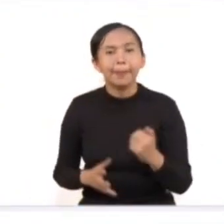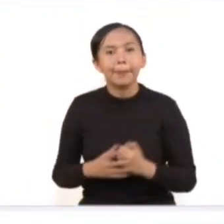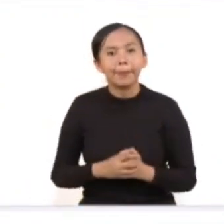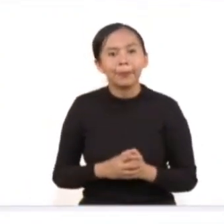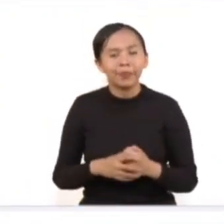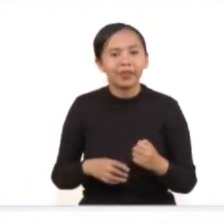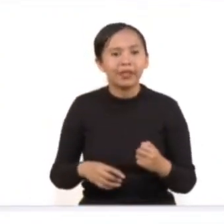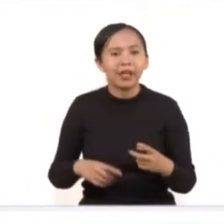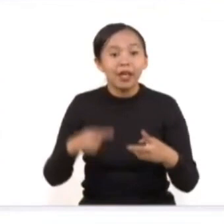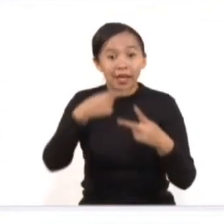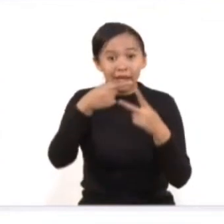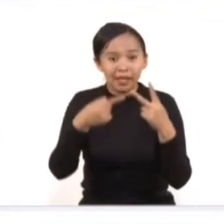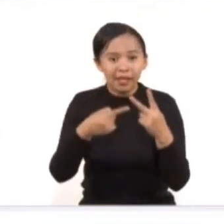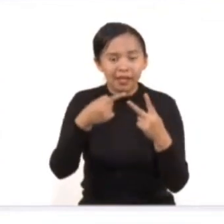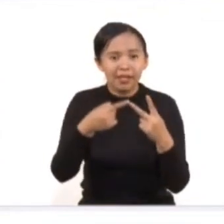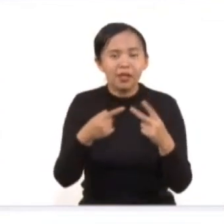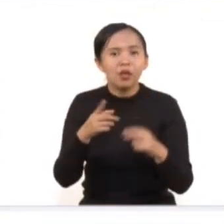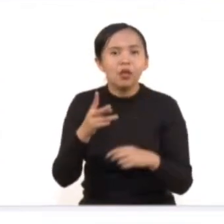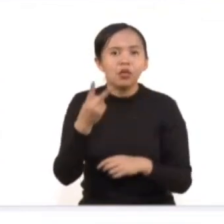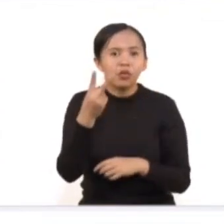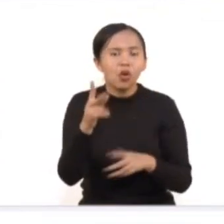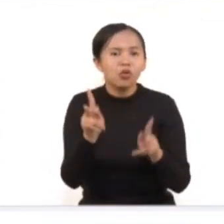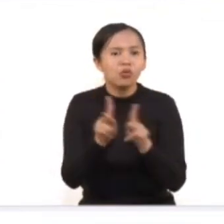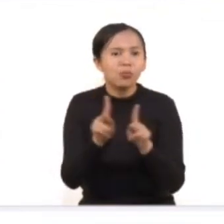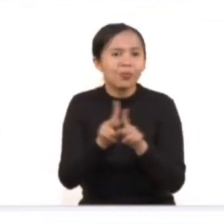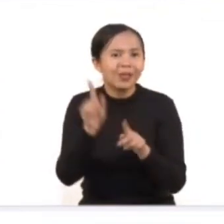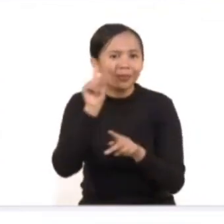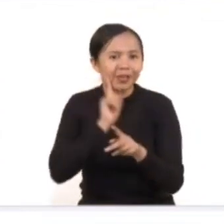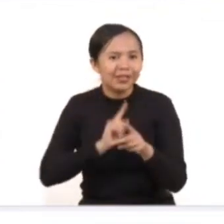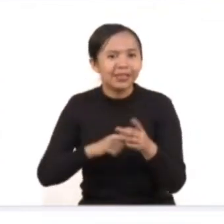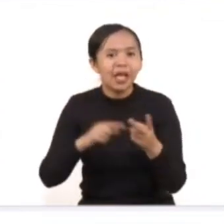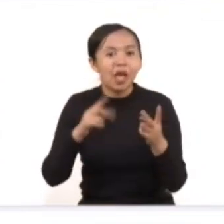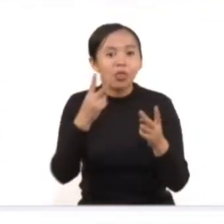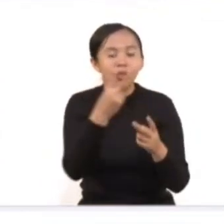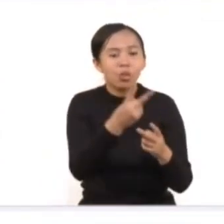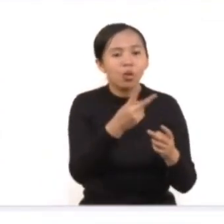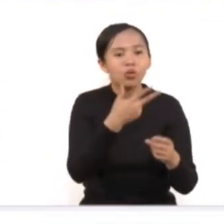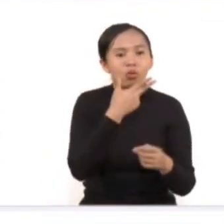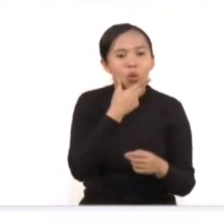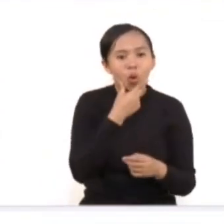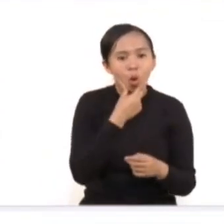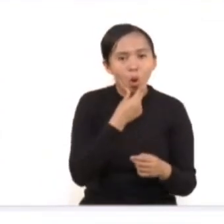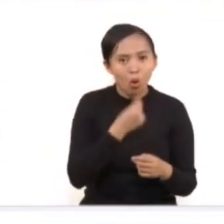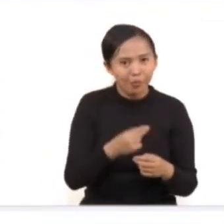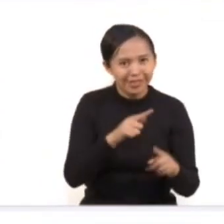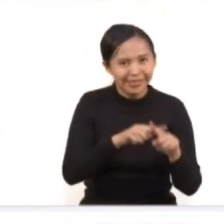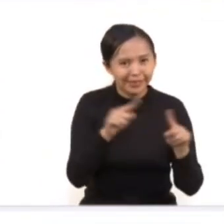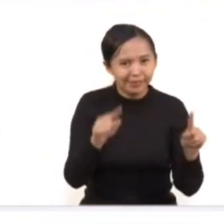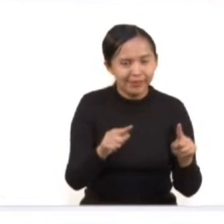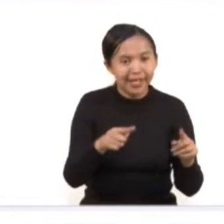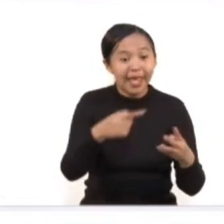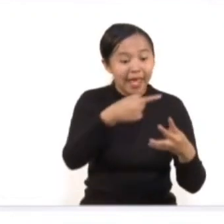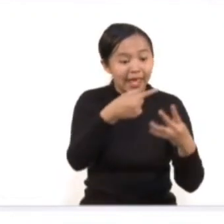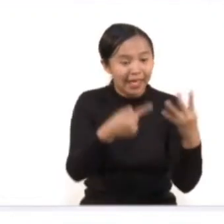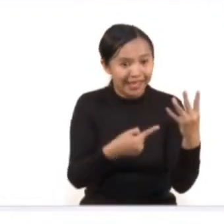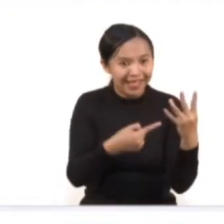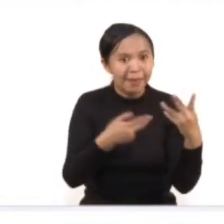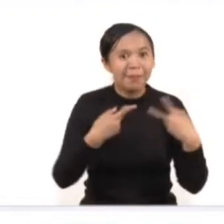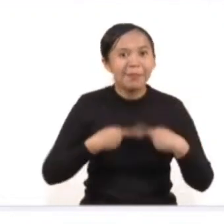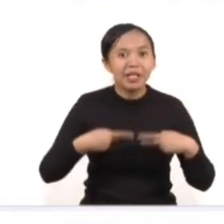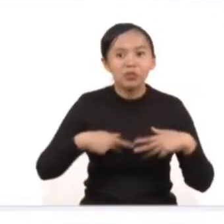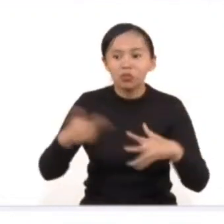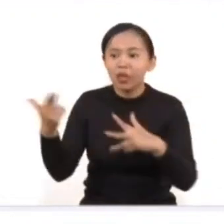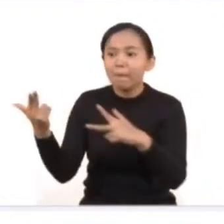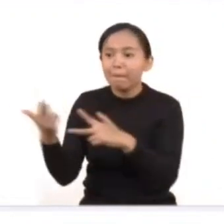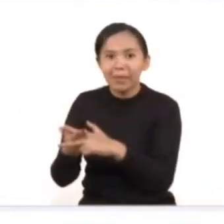Dos primas de una de las víctimas, así como dos hombres, fueron quienes cometieron el delito y posteriormente